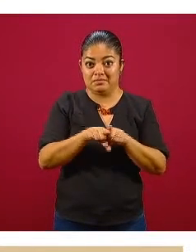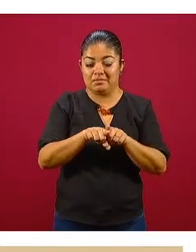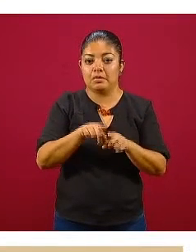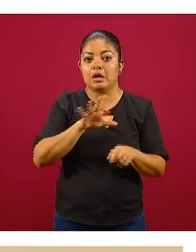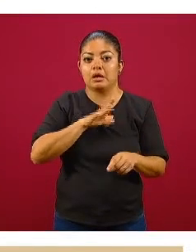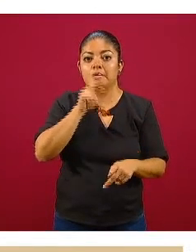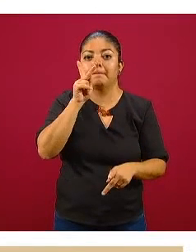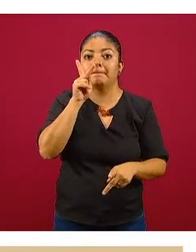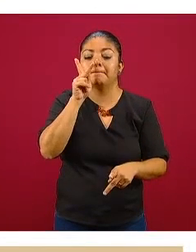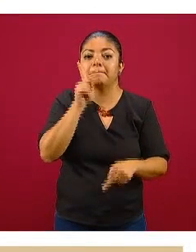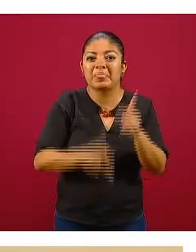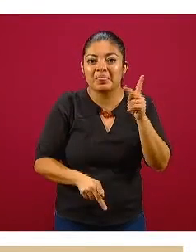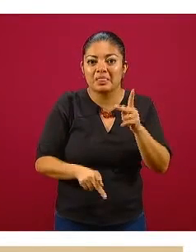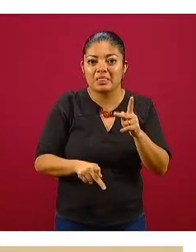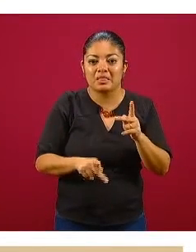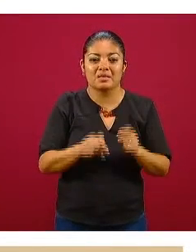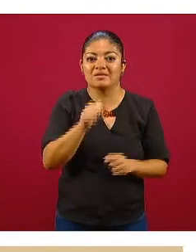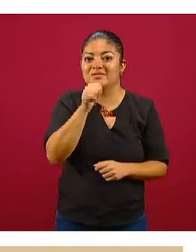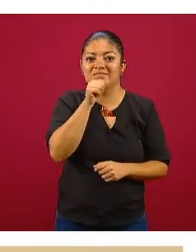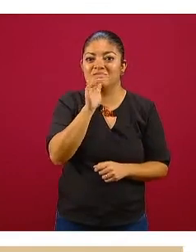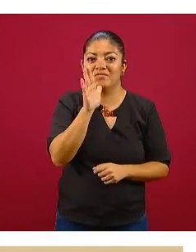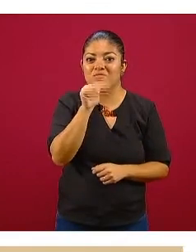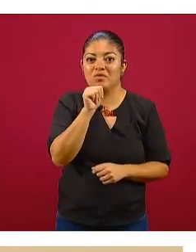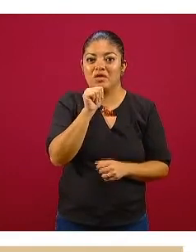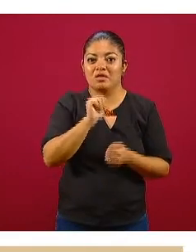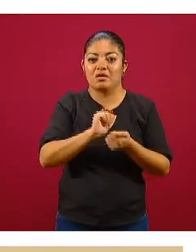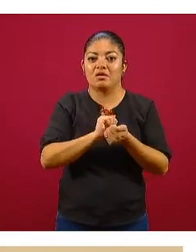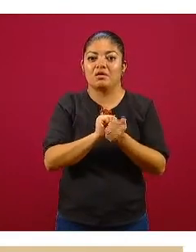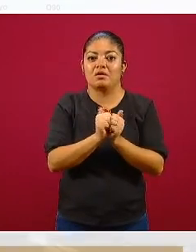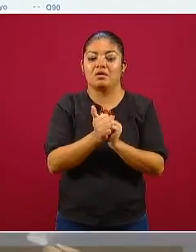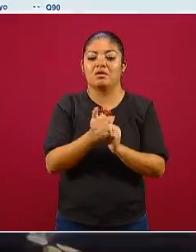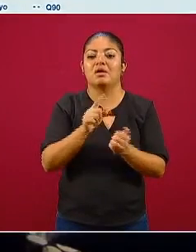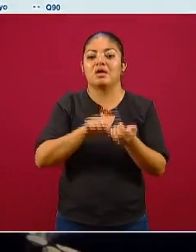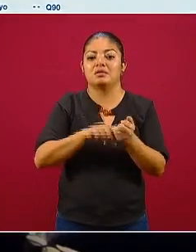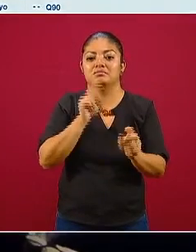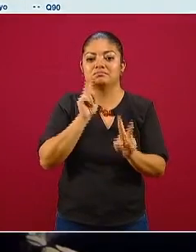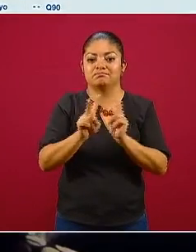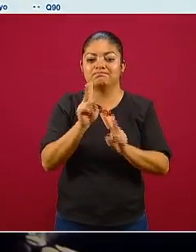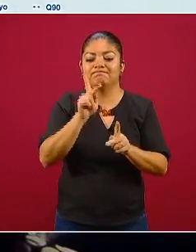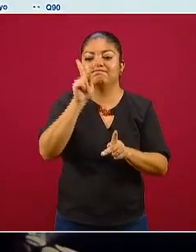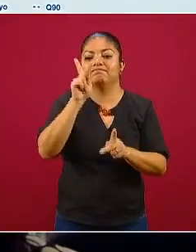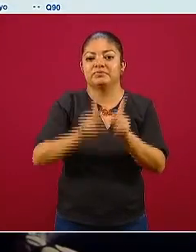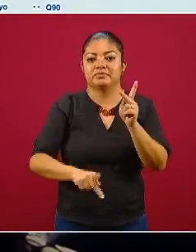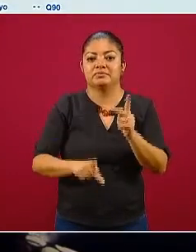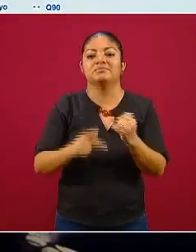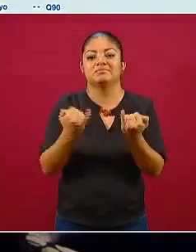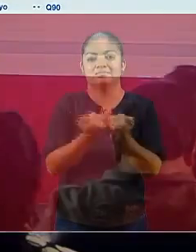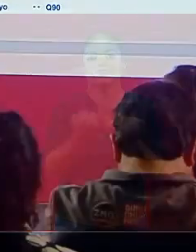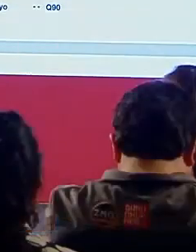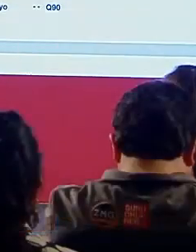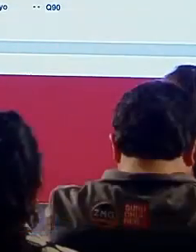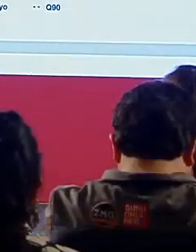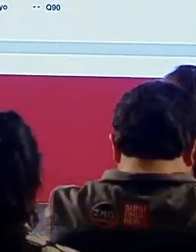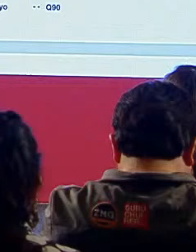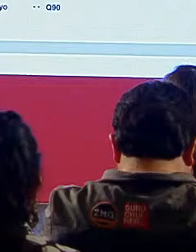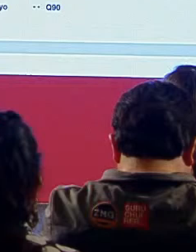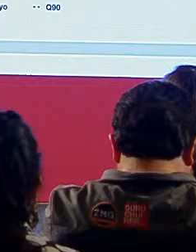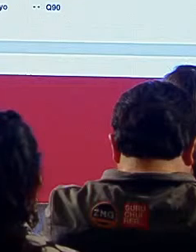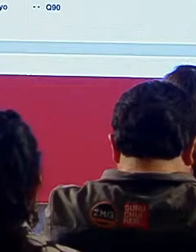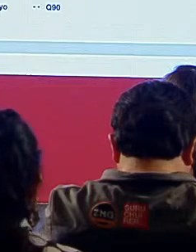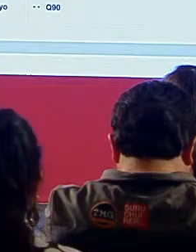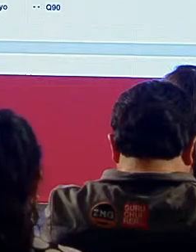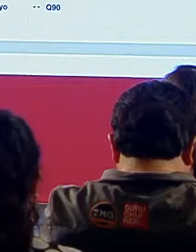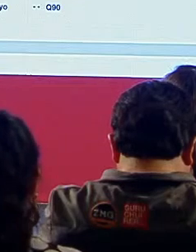se trunca no porque no se puede hacer la predicción más larga simplemente por visualización se corta ahí pero prácticamente está acabando en